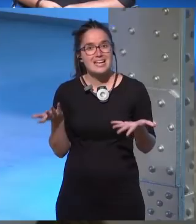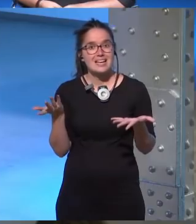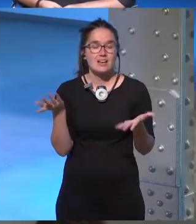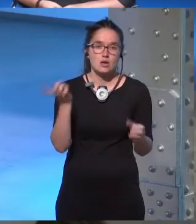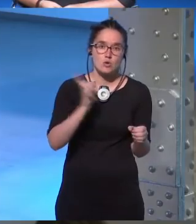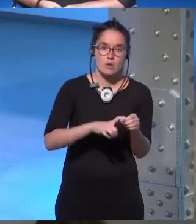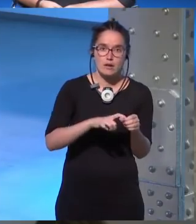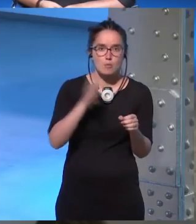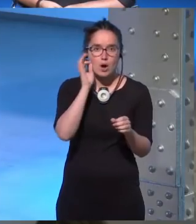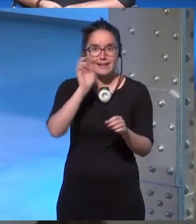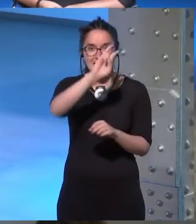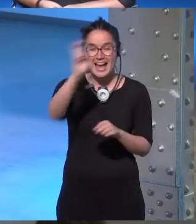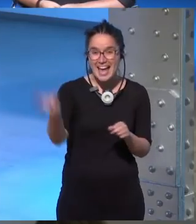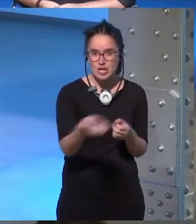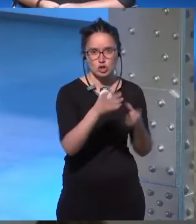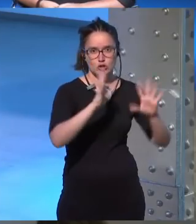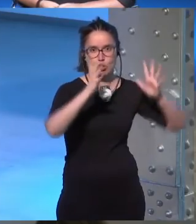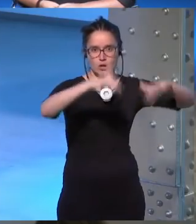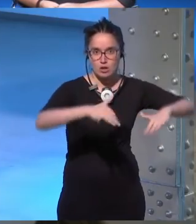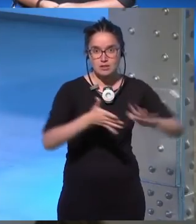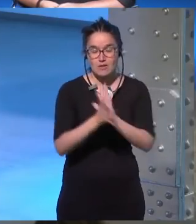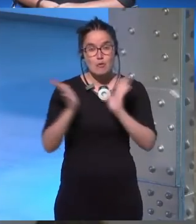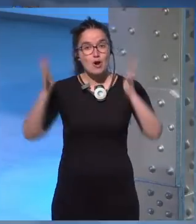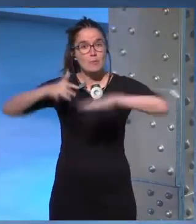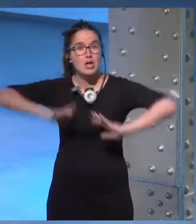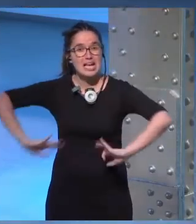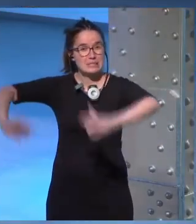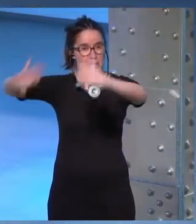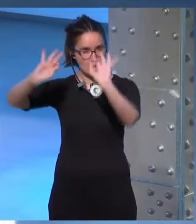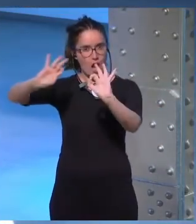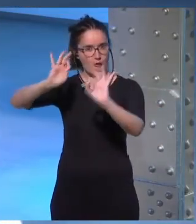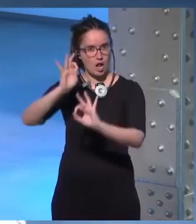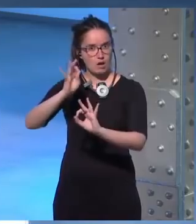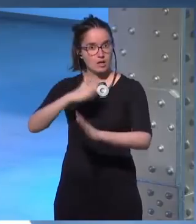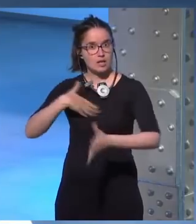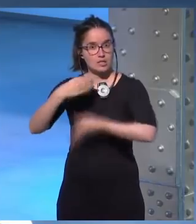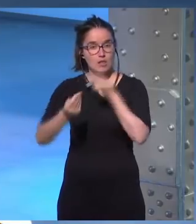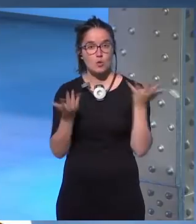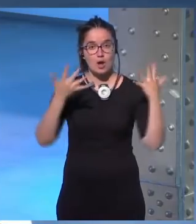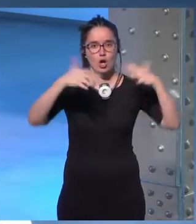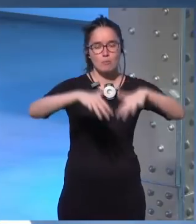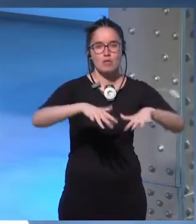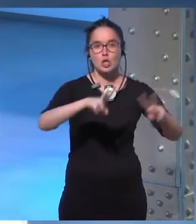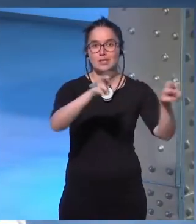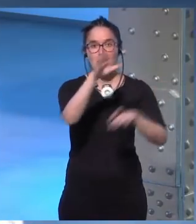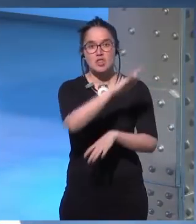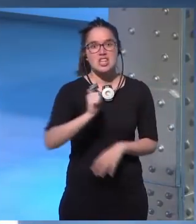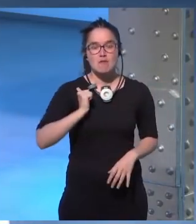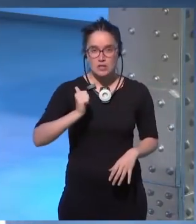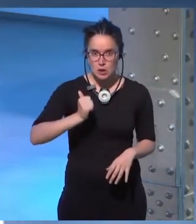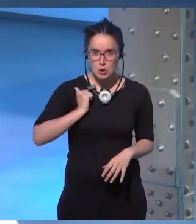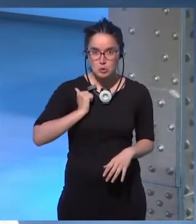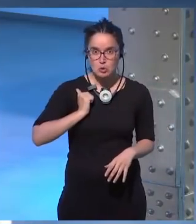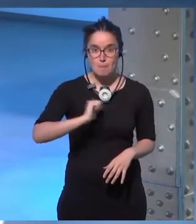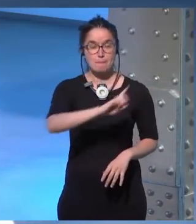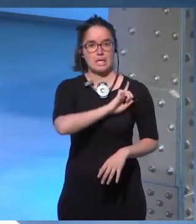mujeres en el resto del programa es un nicho concreto es una convención especializada que quieres hacer una convención sobre ciencia ficción